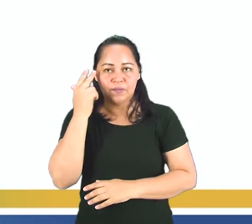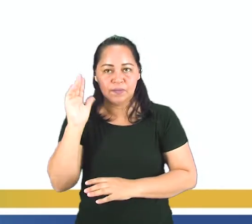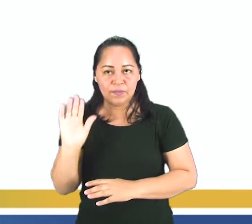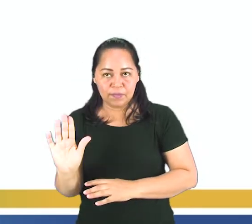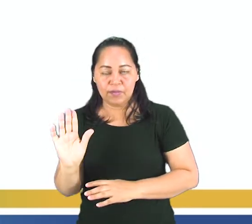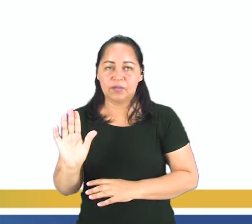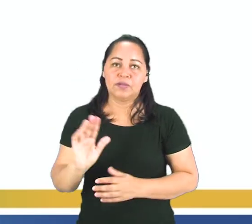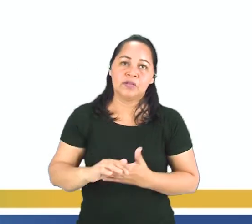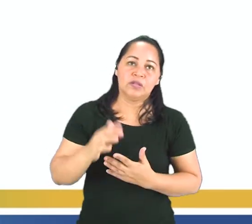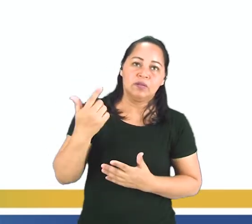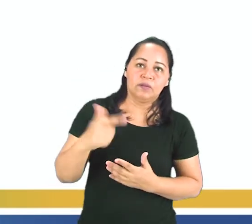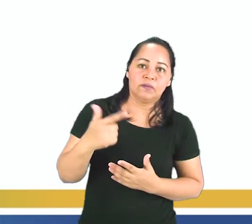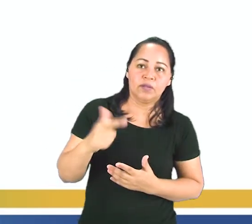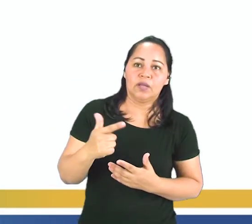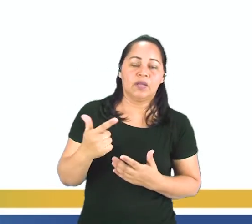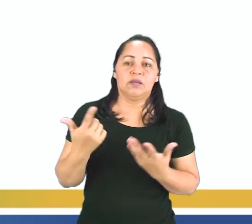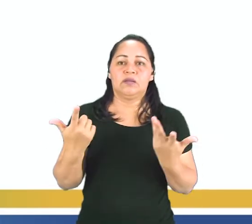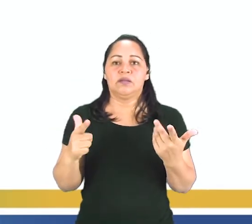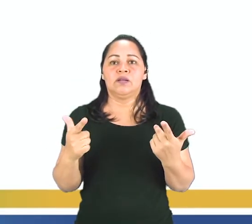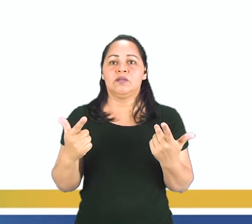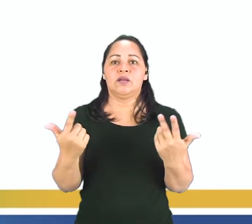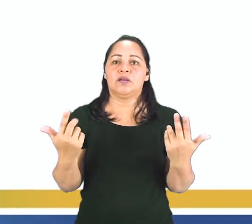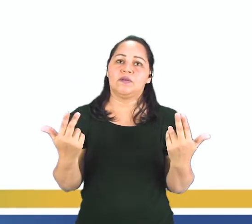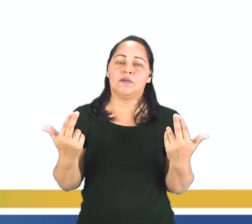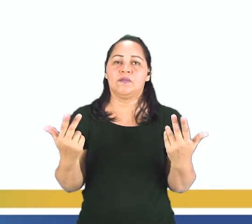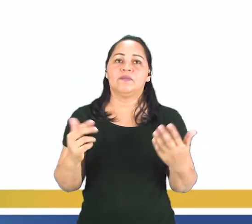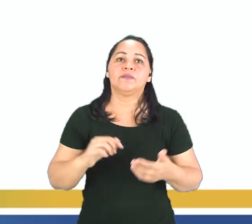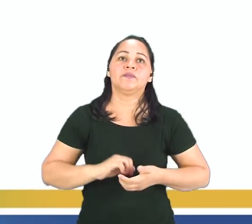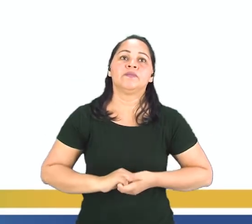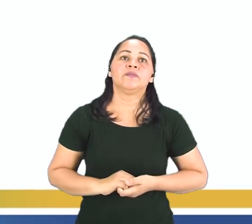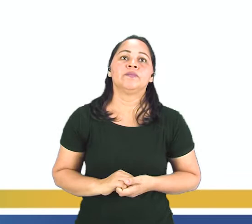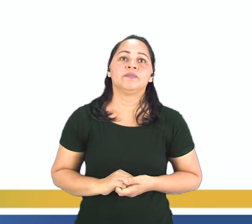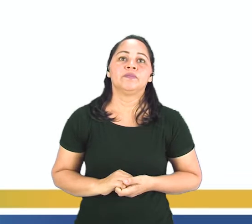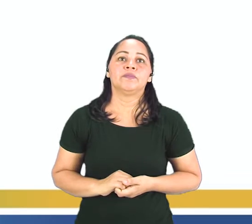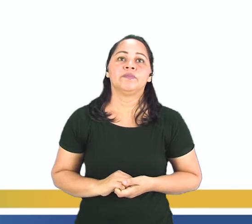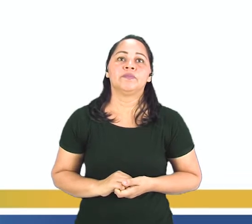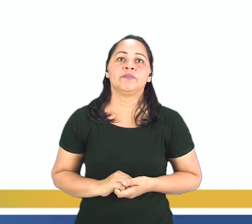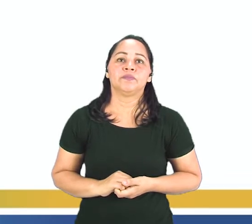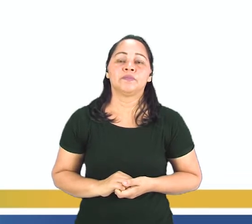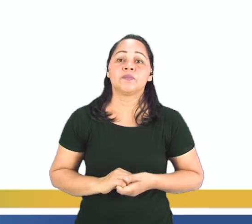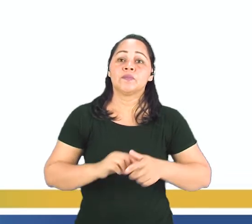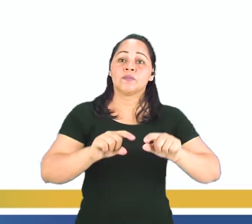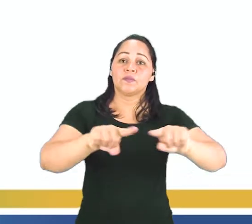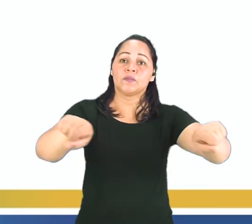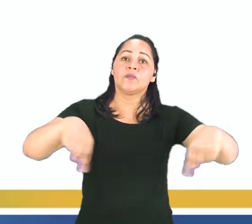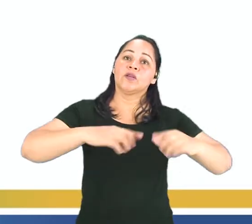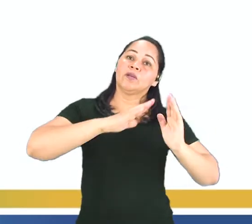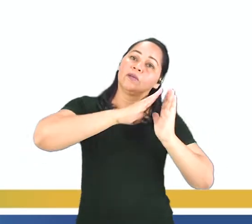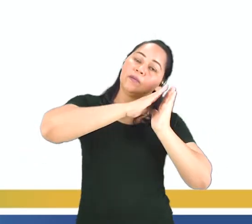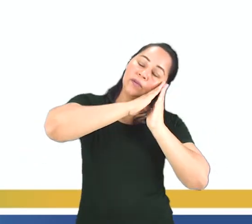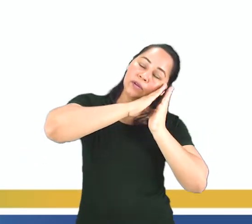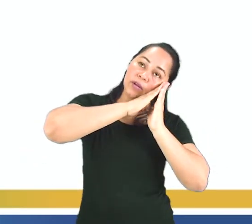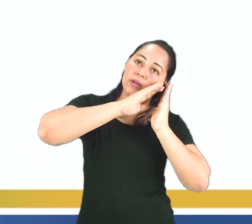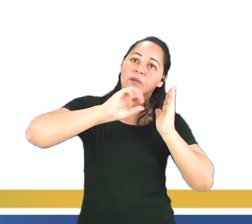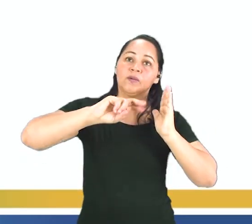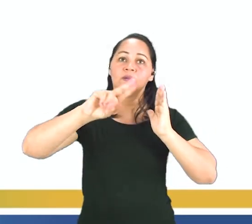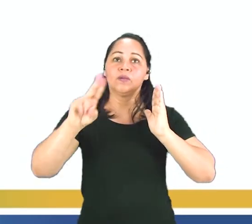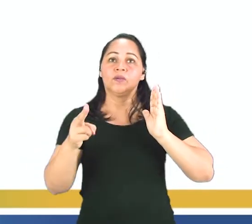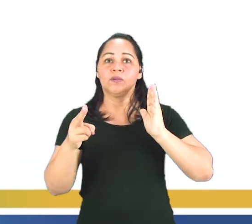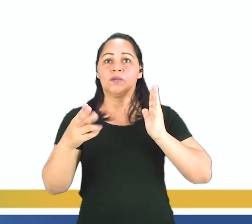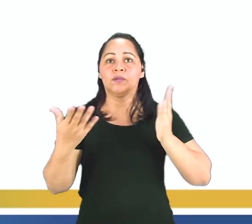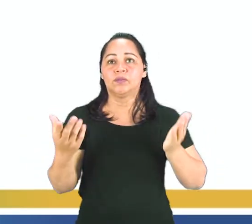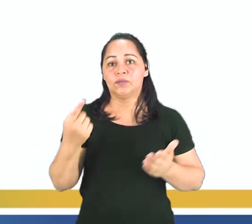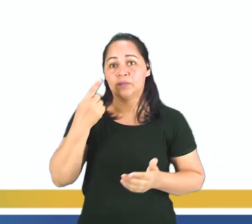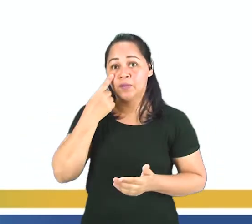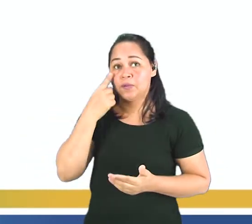cambia tanto del portugués. Seguimos. En el dormitorio o en la habitación. Pessoal, olhe el